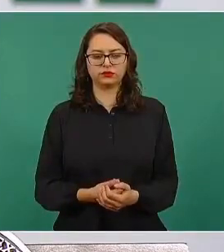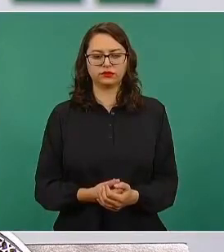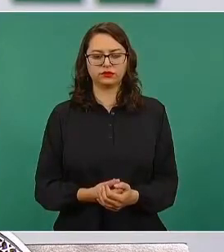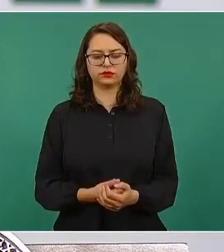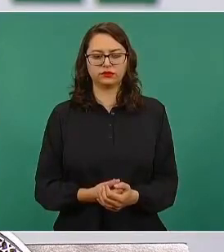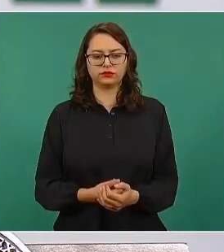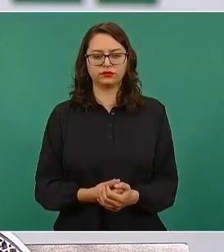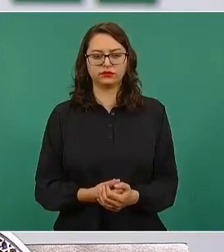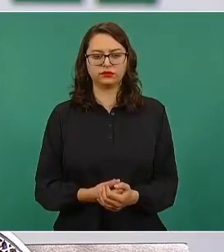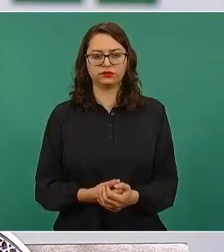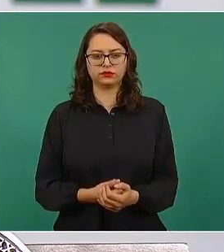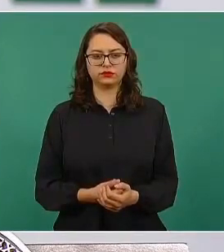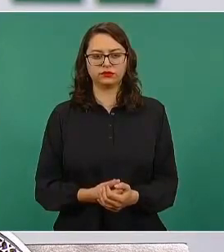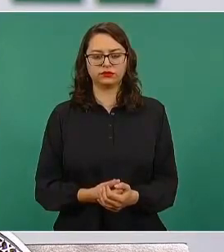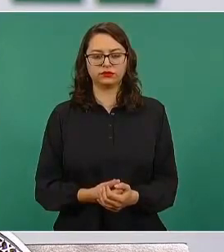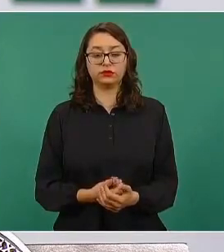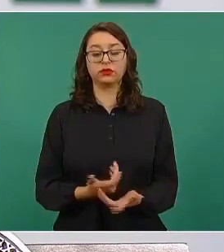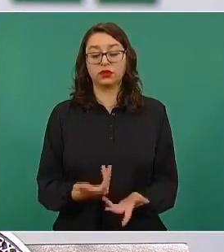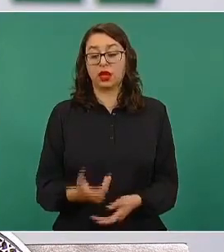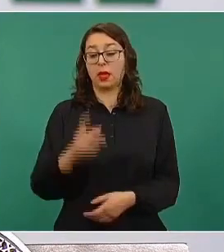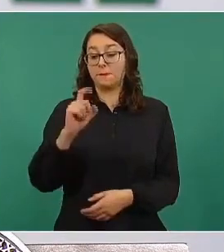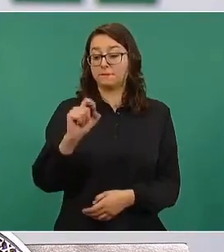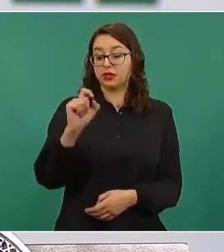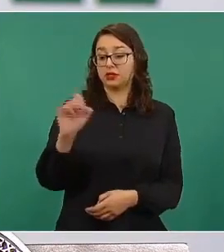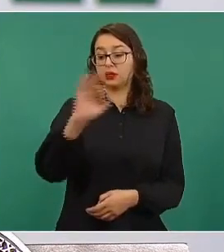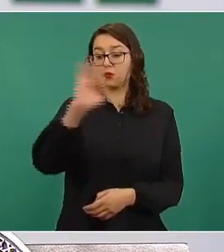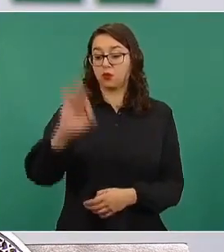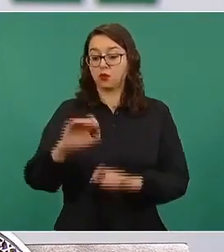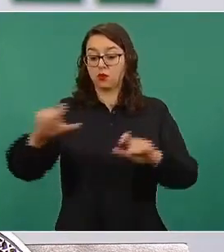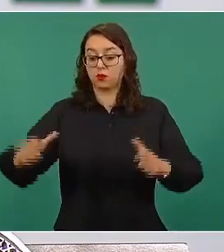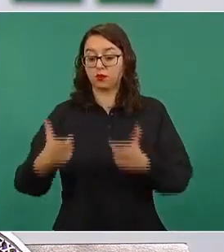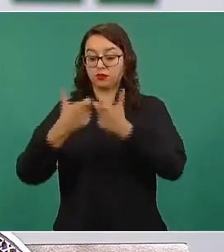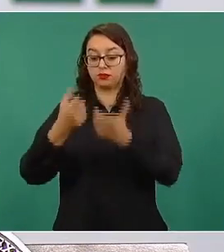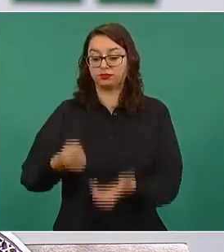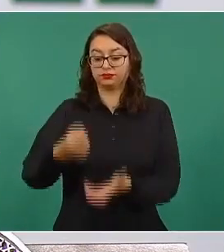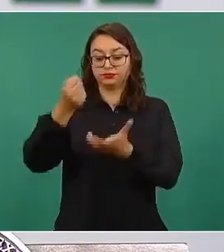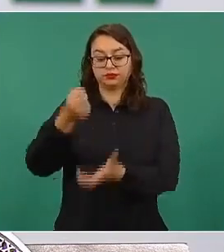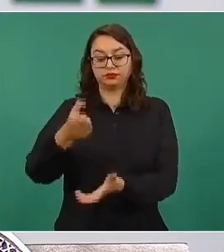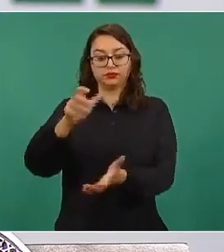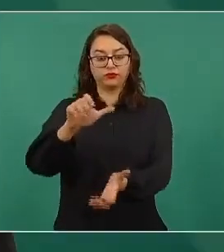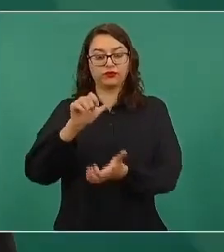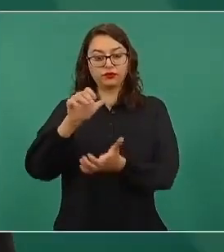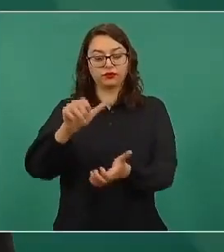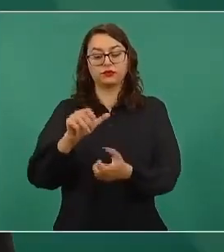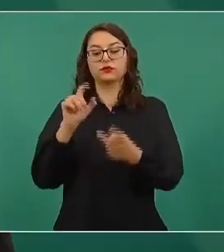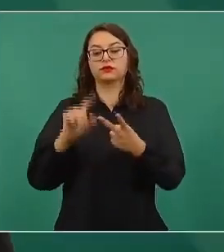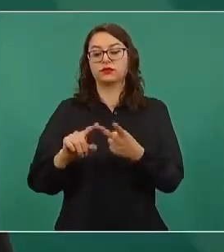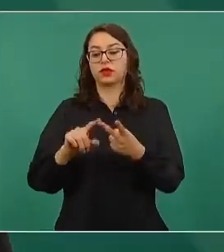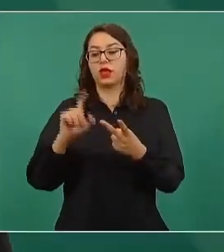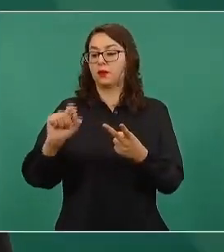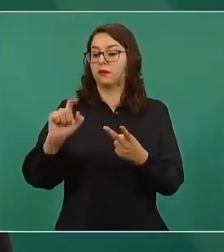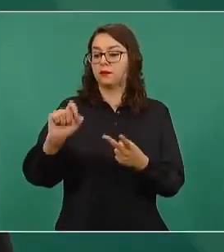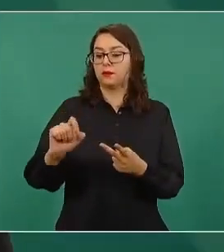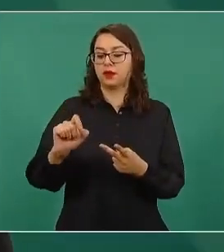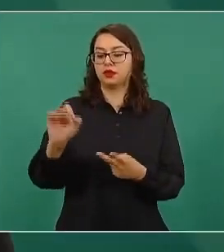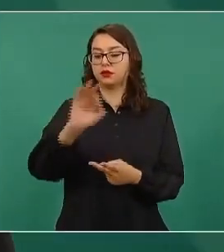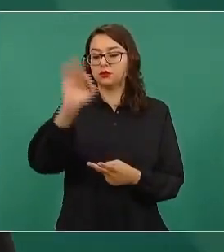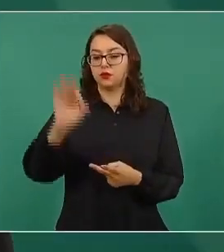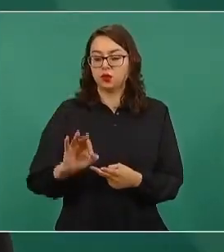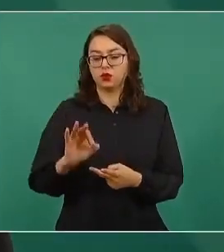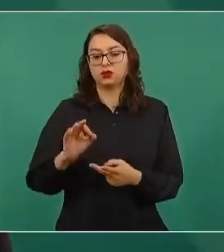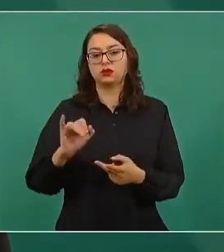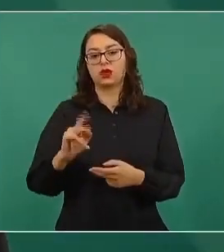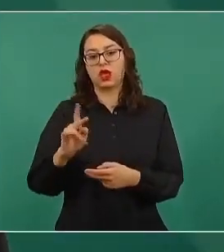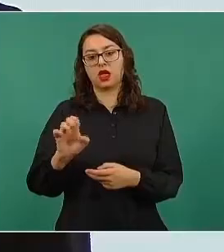a los municipios, el 20 por ciento del Fondo de Fiscalización y Recaudación, el 20 por ciento del Impuesto Especial sobre Producción y